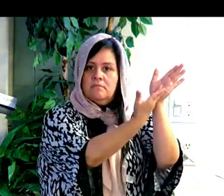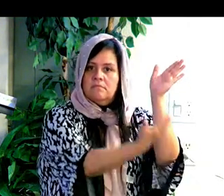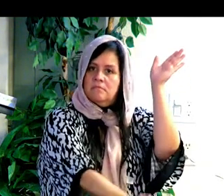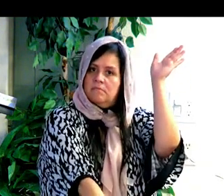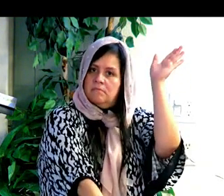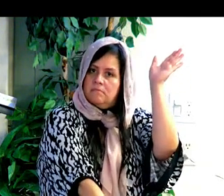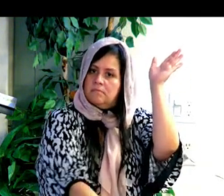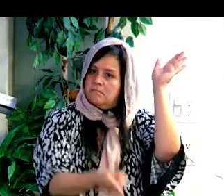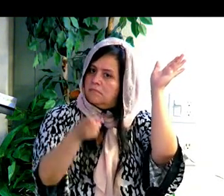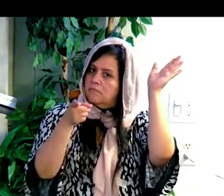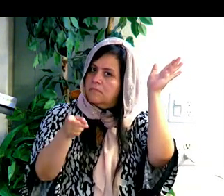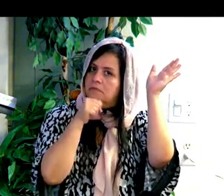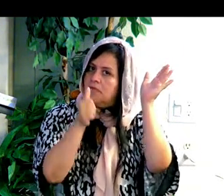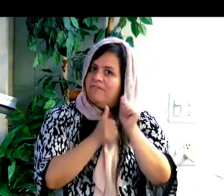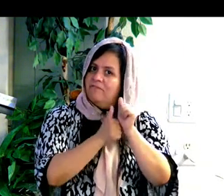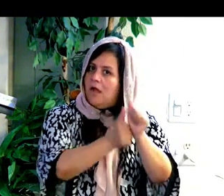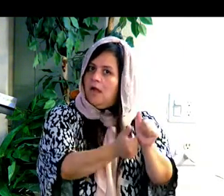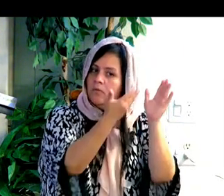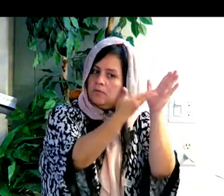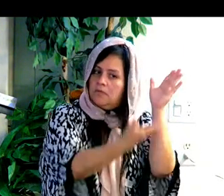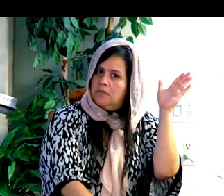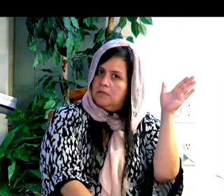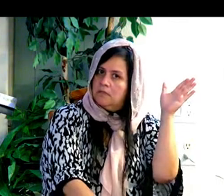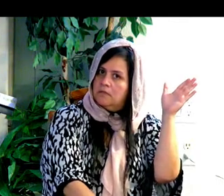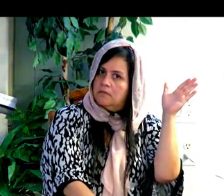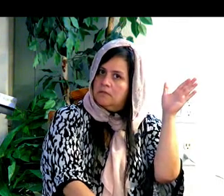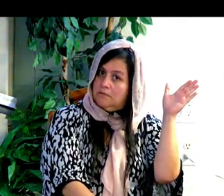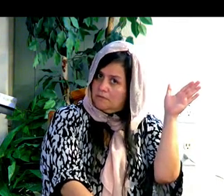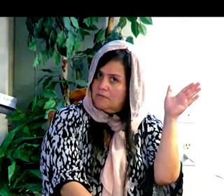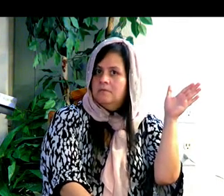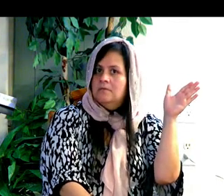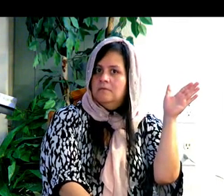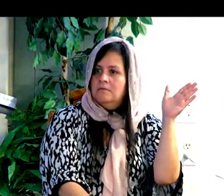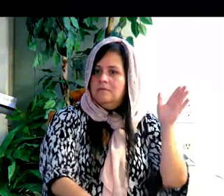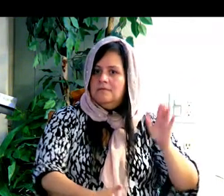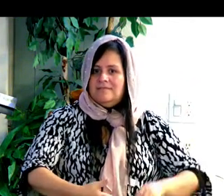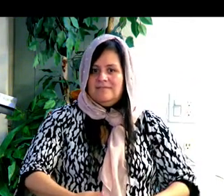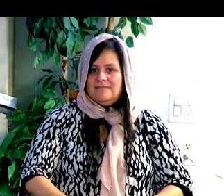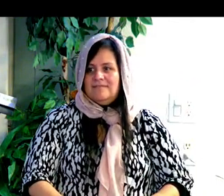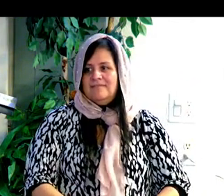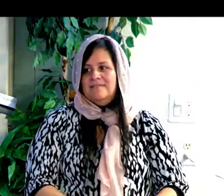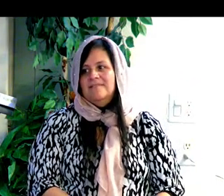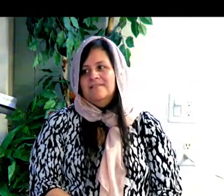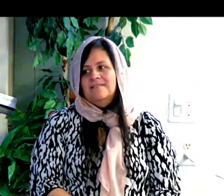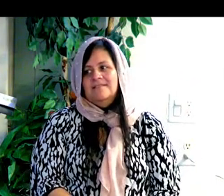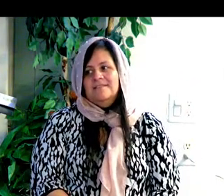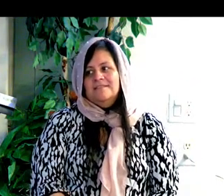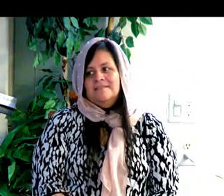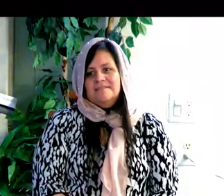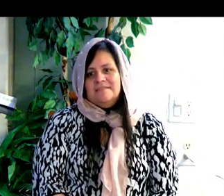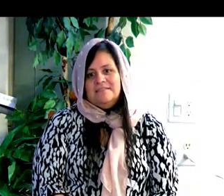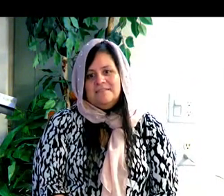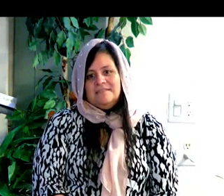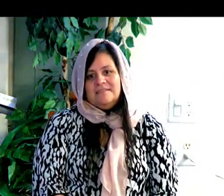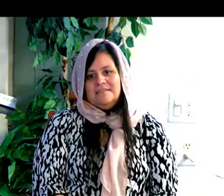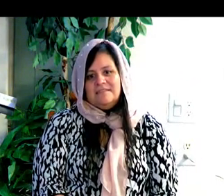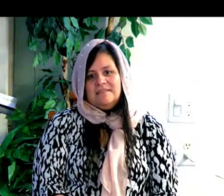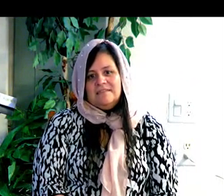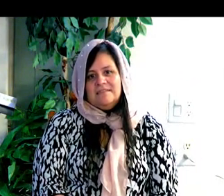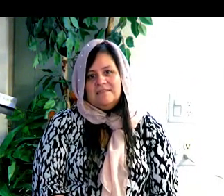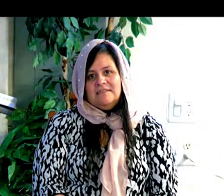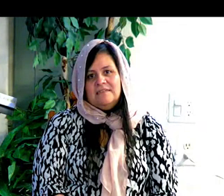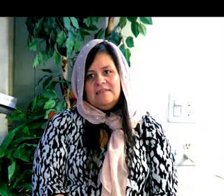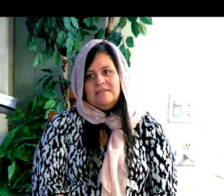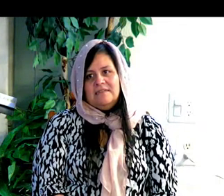Entonces, si el esposo no llegaba a cumplir sus deberes, ella podía sacar ese contrato, ir con los ancianos, los